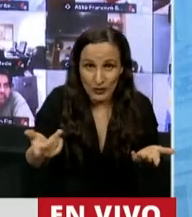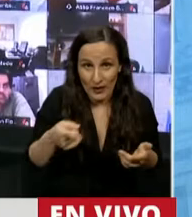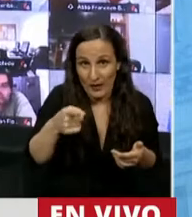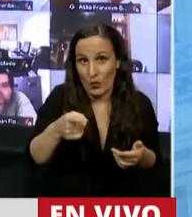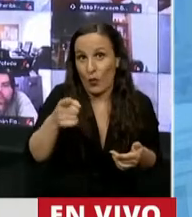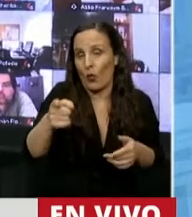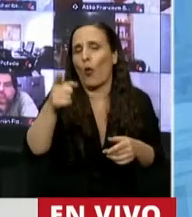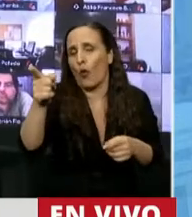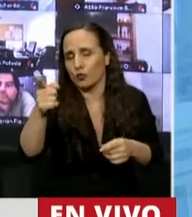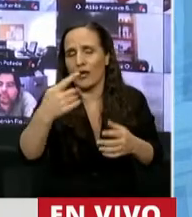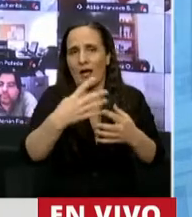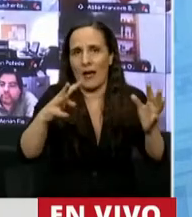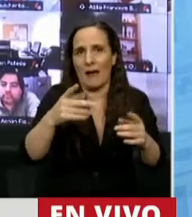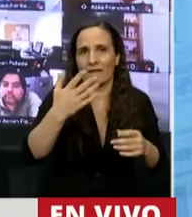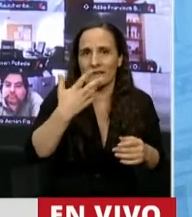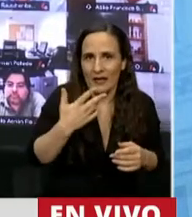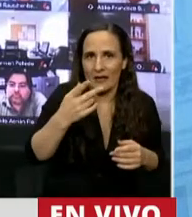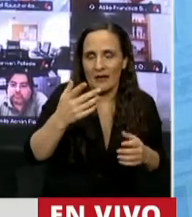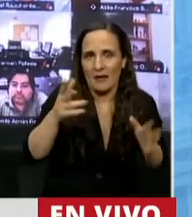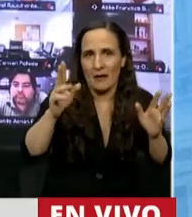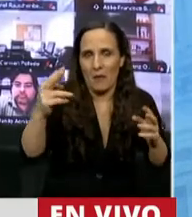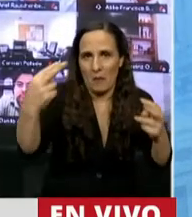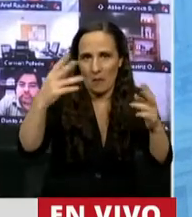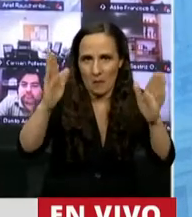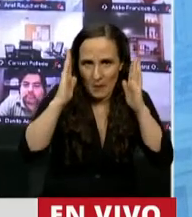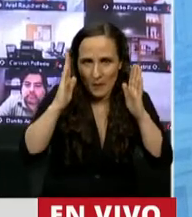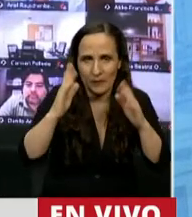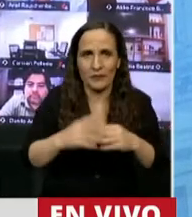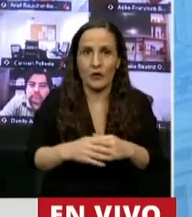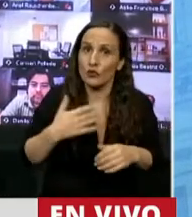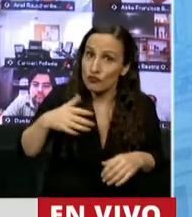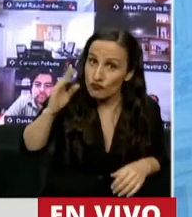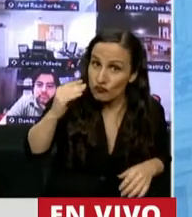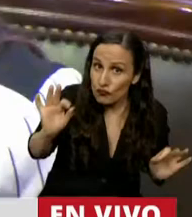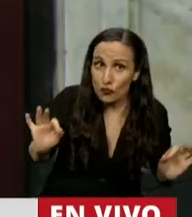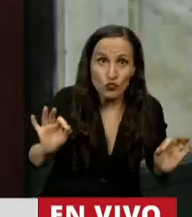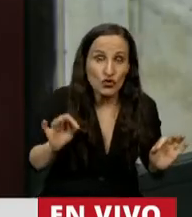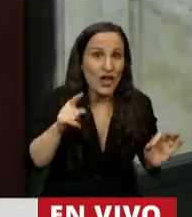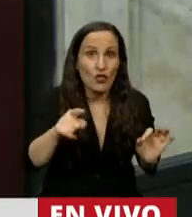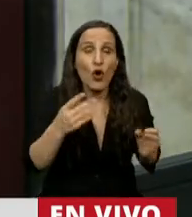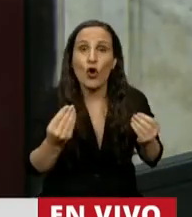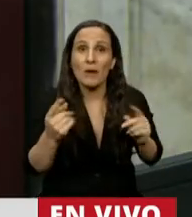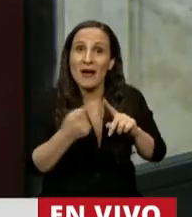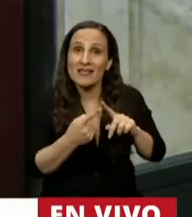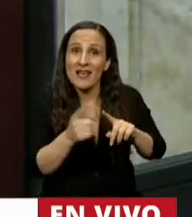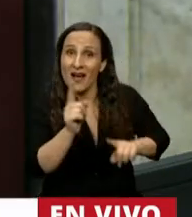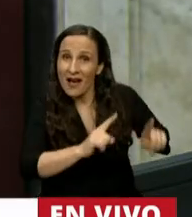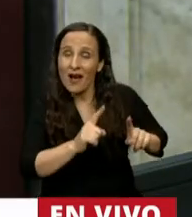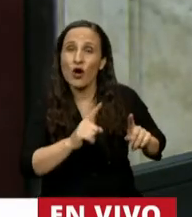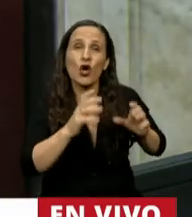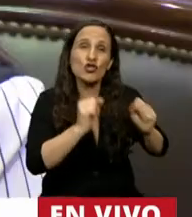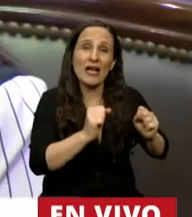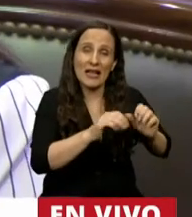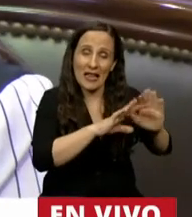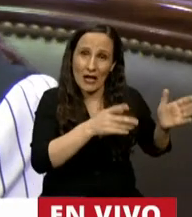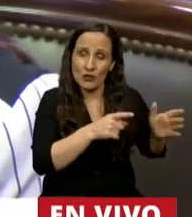usted como al cuerpo, le agradecería que me observara y me escuchara. Sí, le estoy escuchando, diputada. Estamos coordinando la sesión con los secretarios de Cámara.